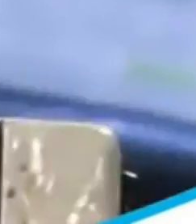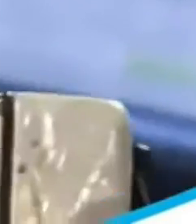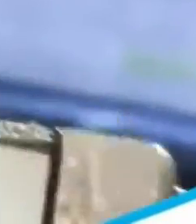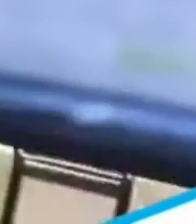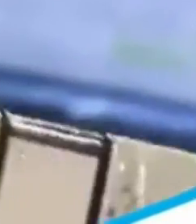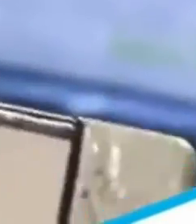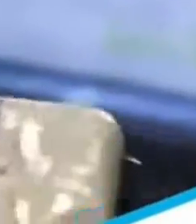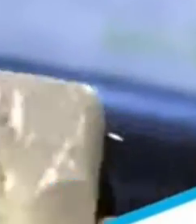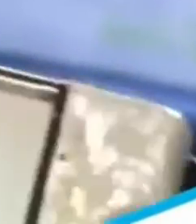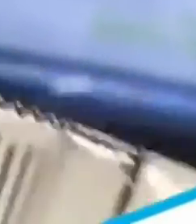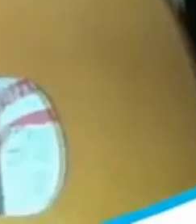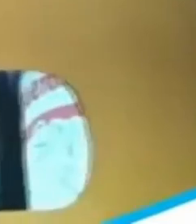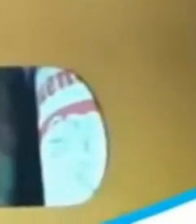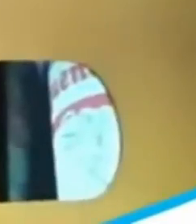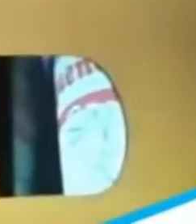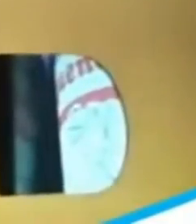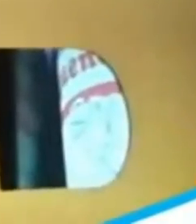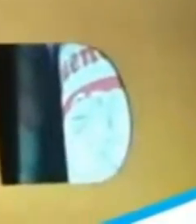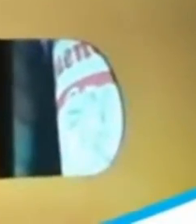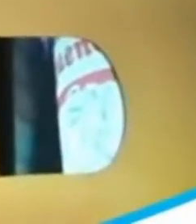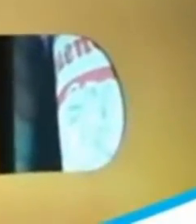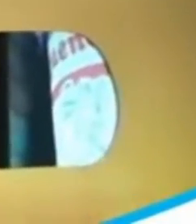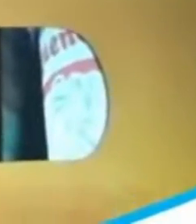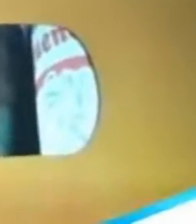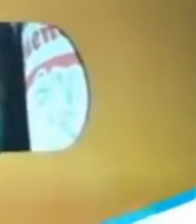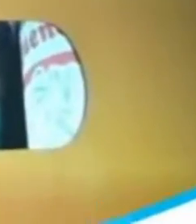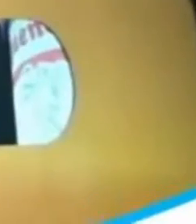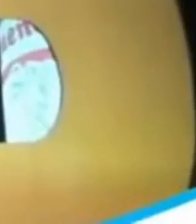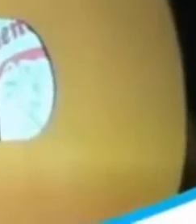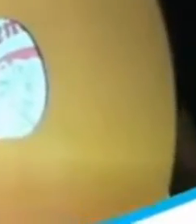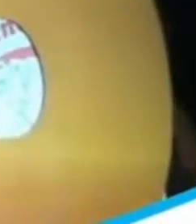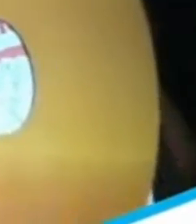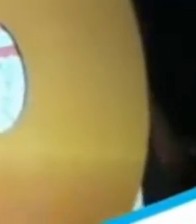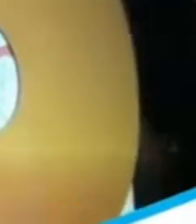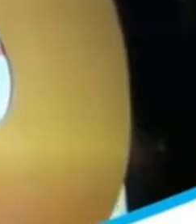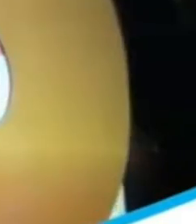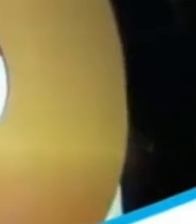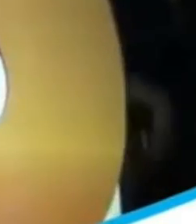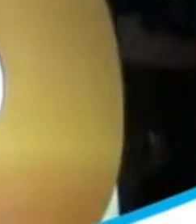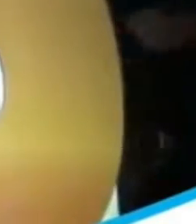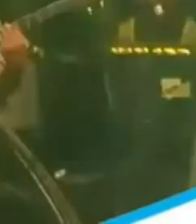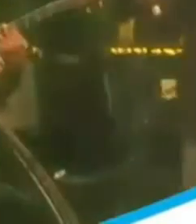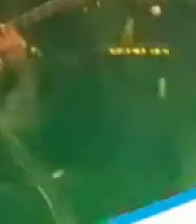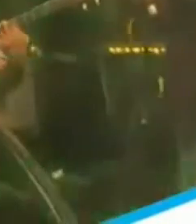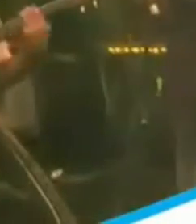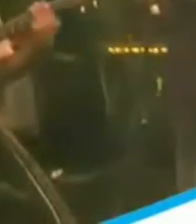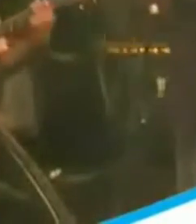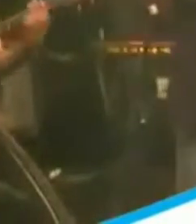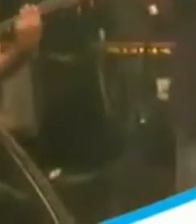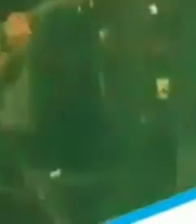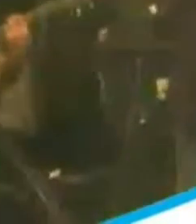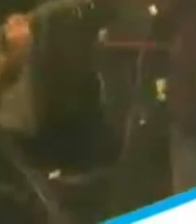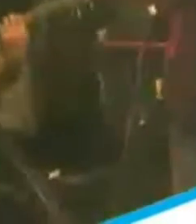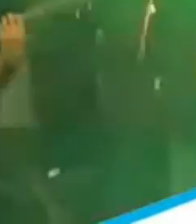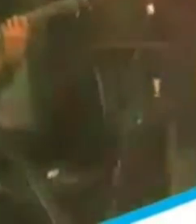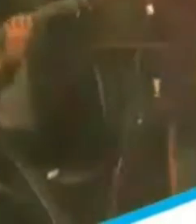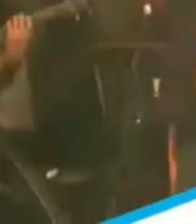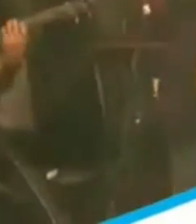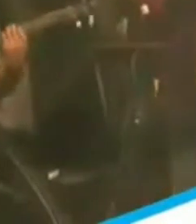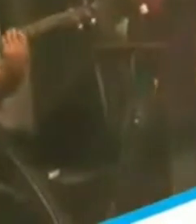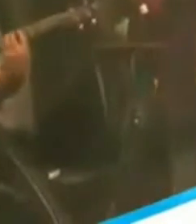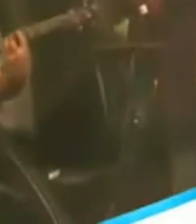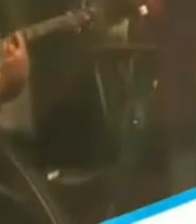bodas de oro. El quincuagésimo festival se llevará a cabo desde el 26 al 30 de abril de 2017, y los